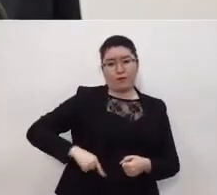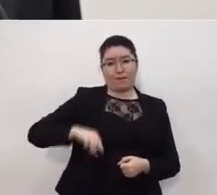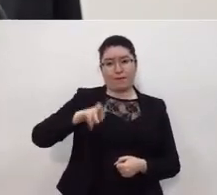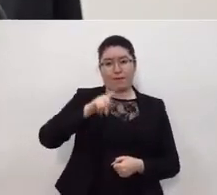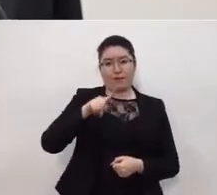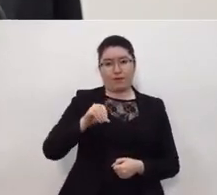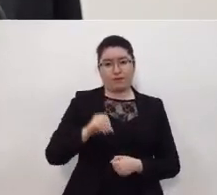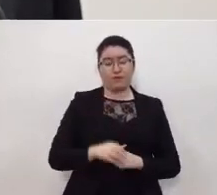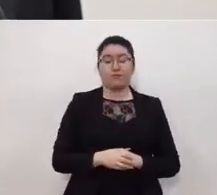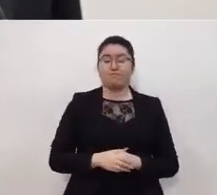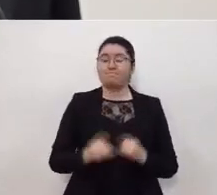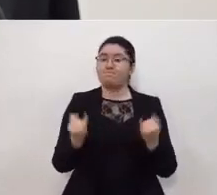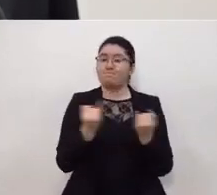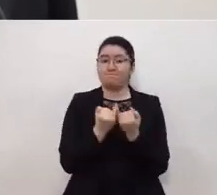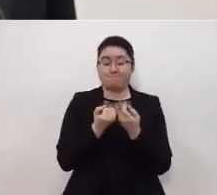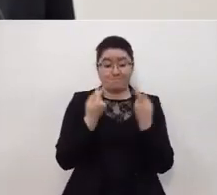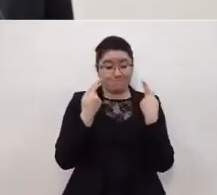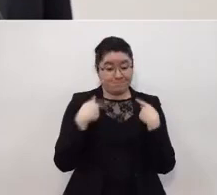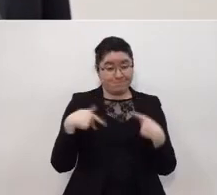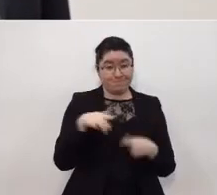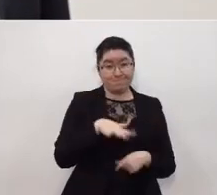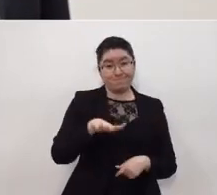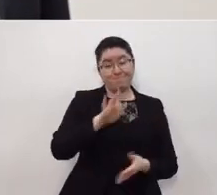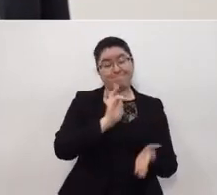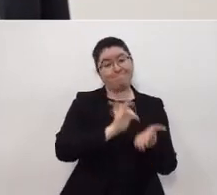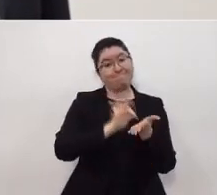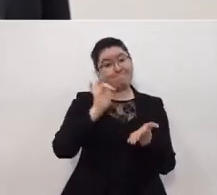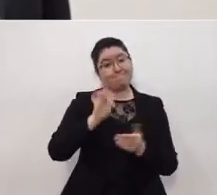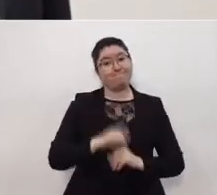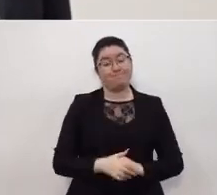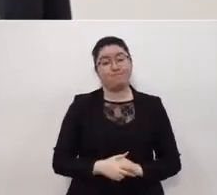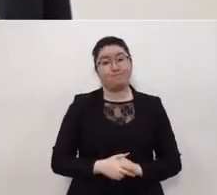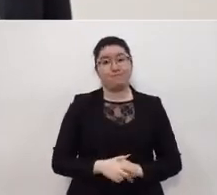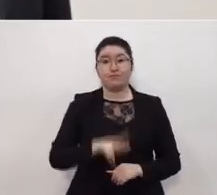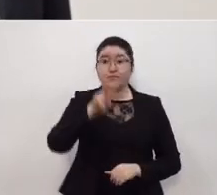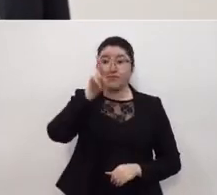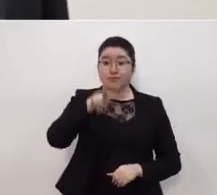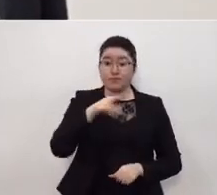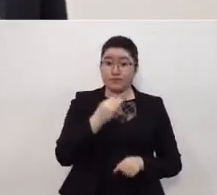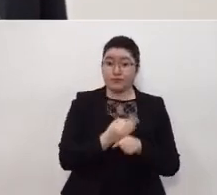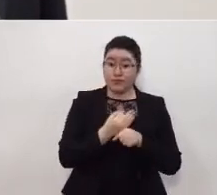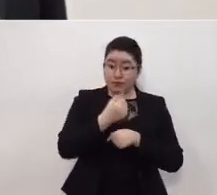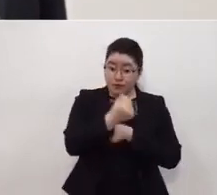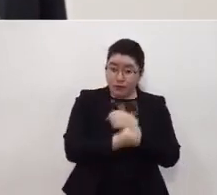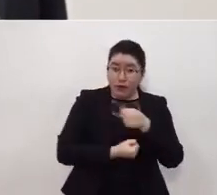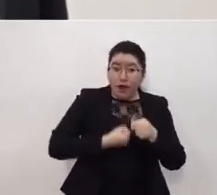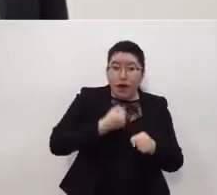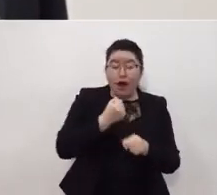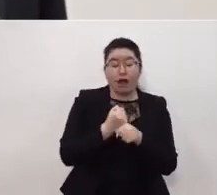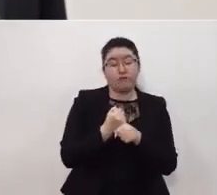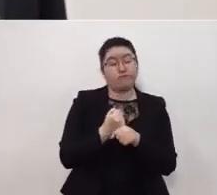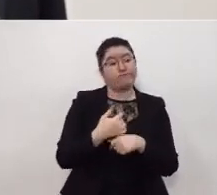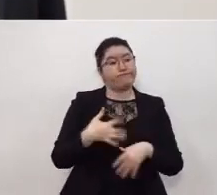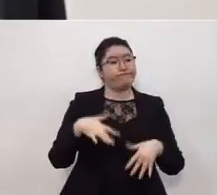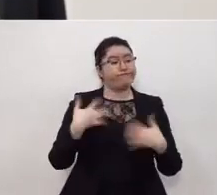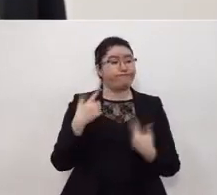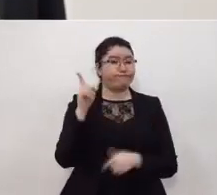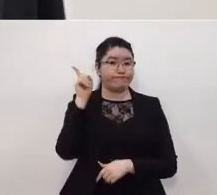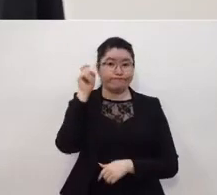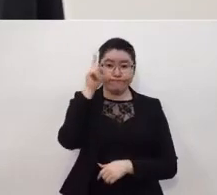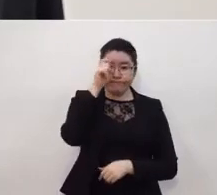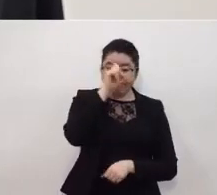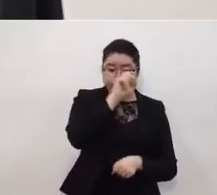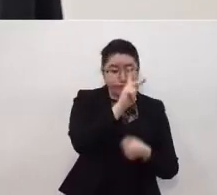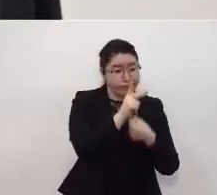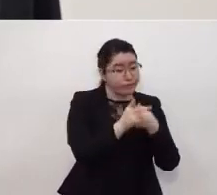y agradecer sobre todo a la ciudadanía realmente este año ha sido un año muy complejo para todo